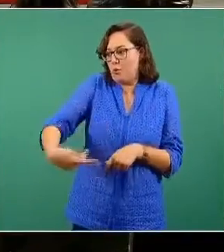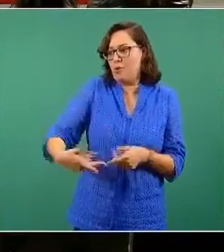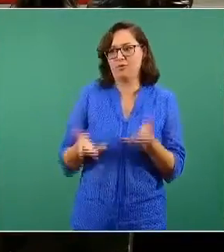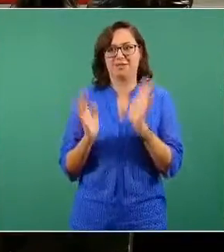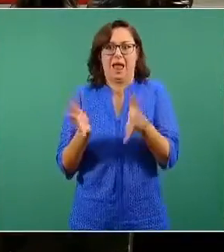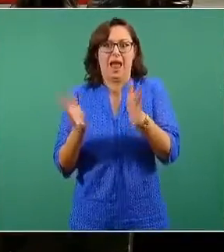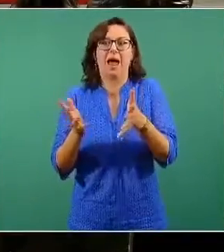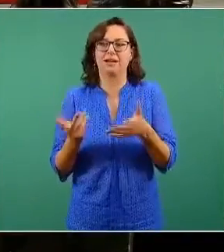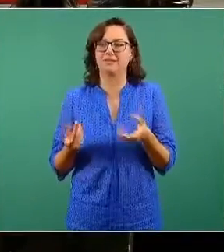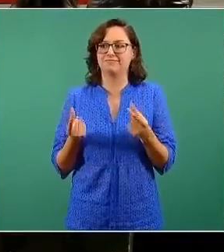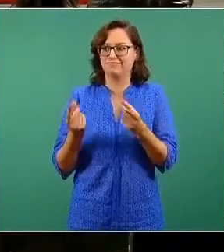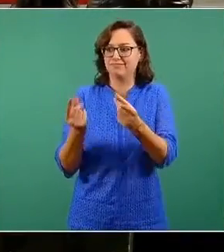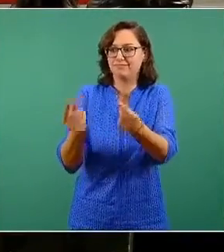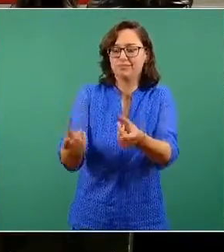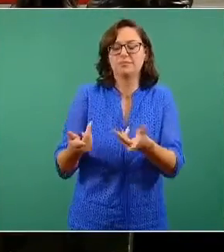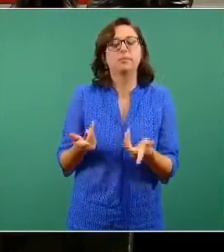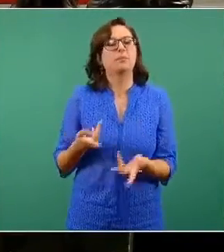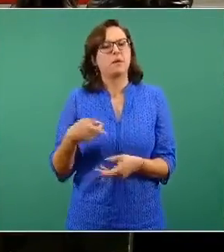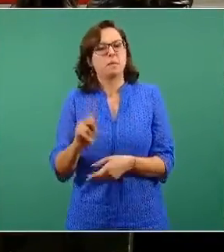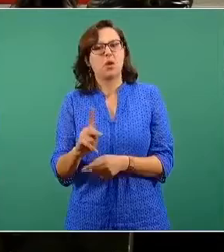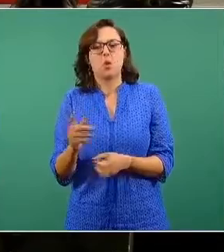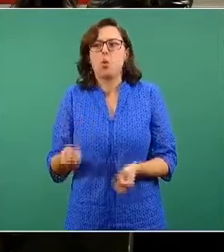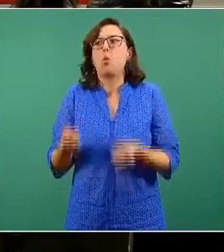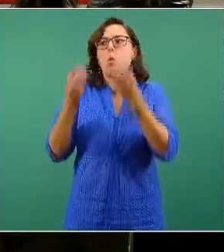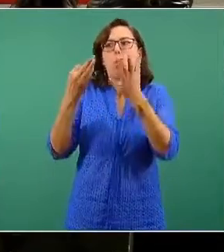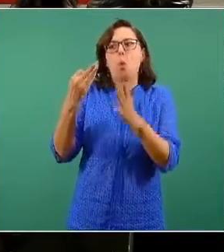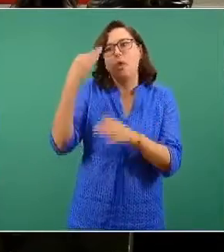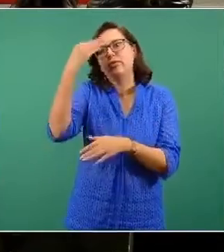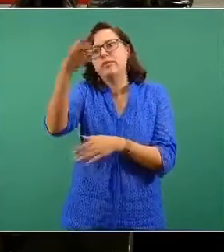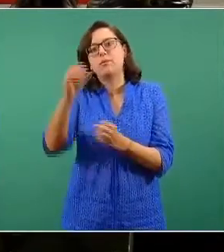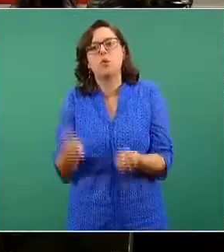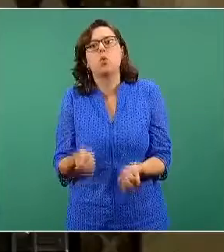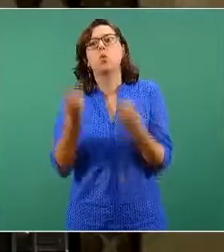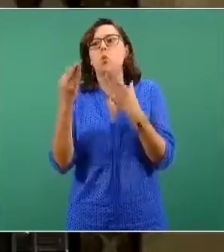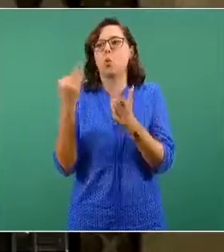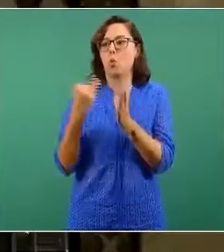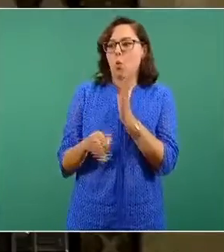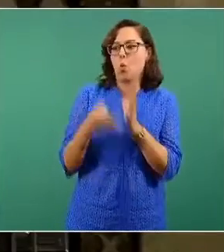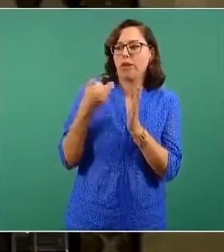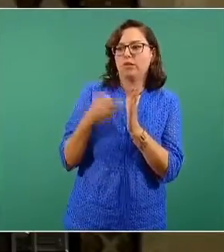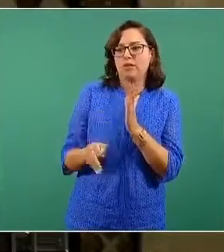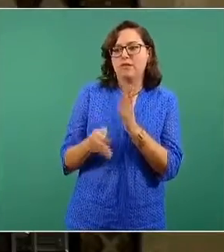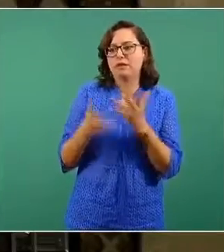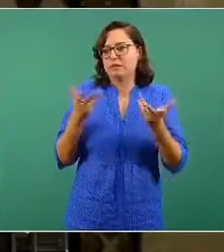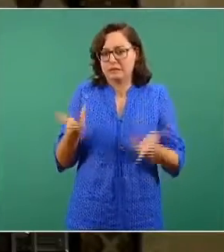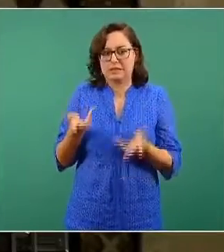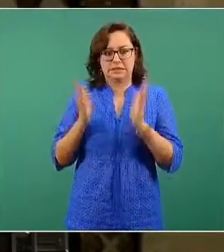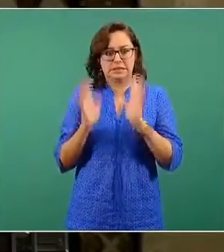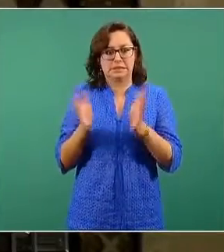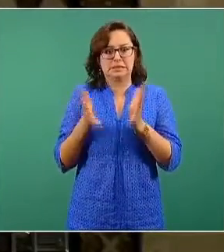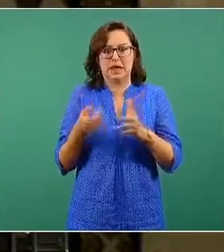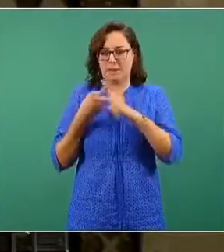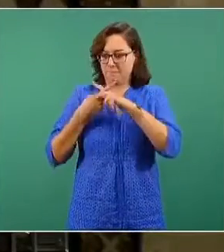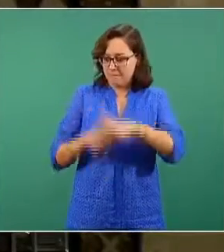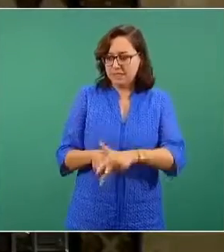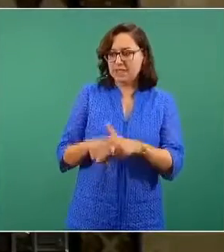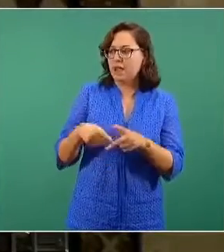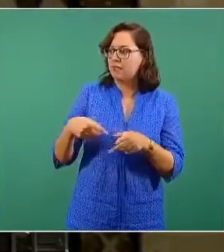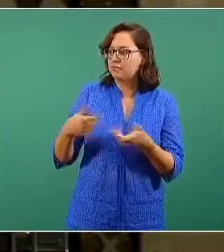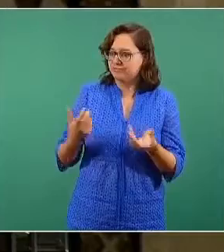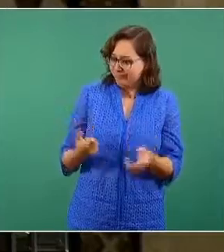preguntarle, doctor, ¿qué tan lejos estamos en México de tener, válgame, pues nuestra propia herramienta contra el coronavirus?